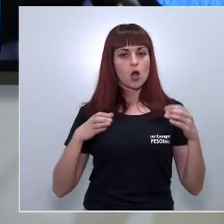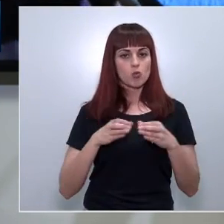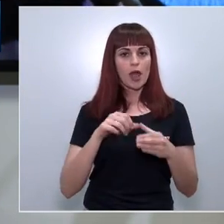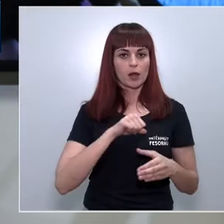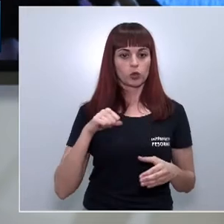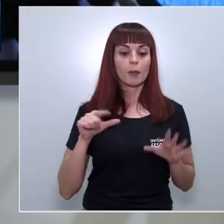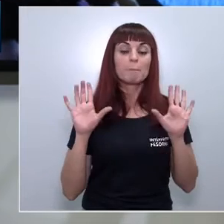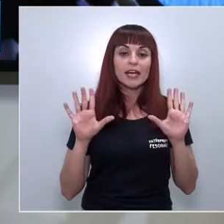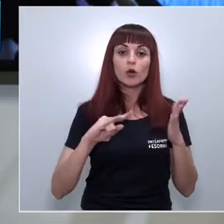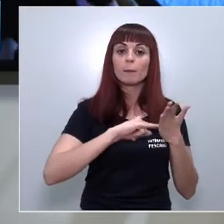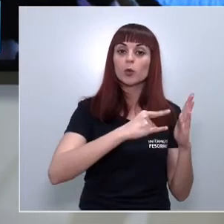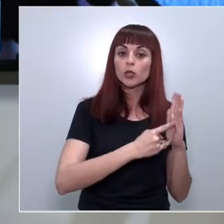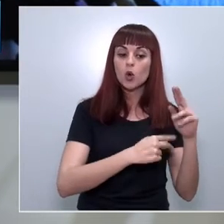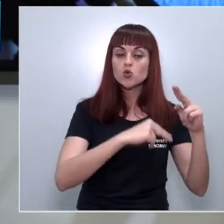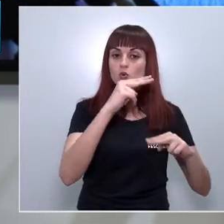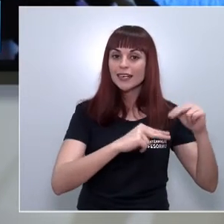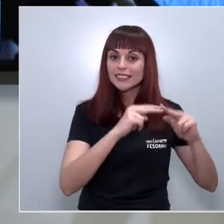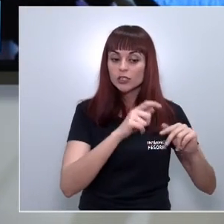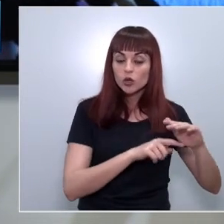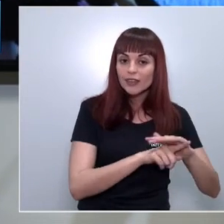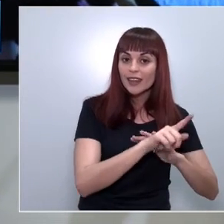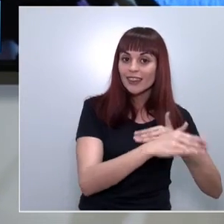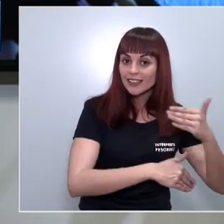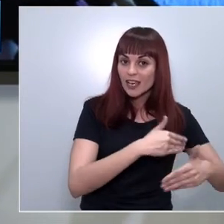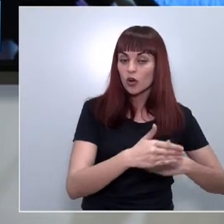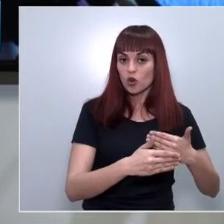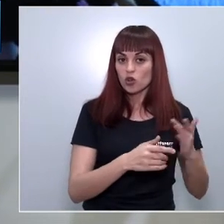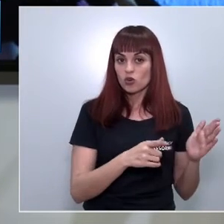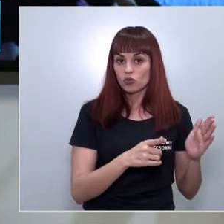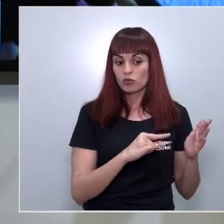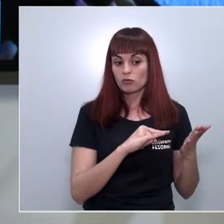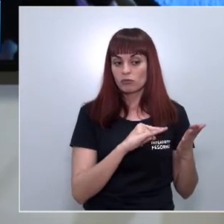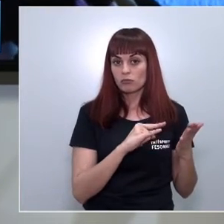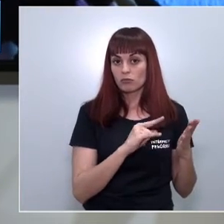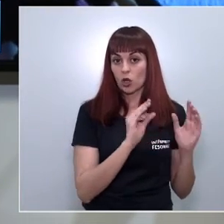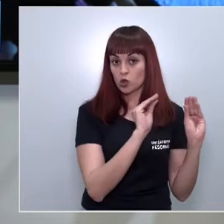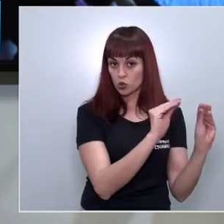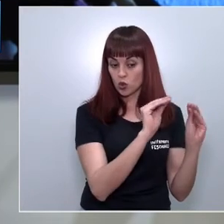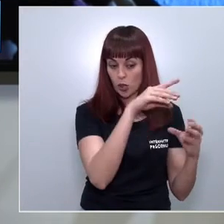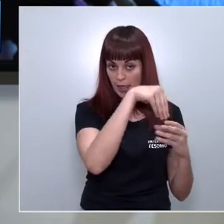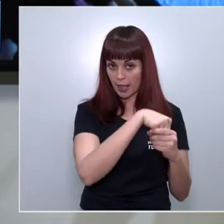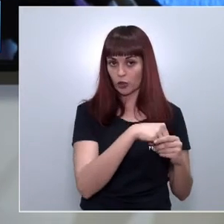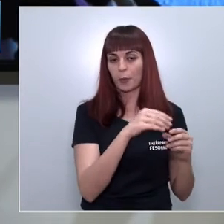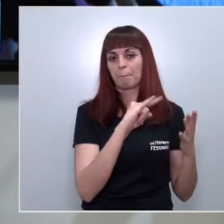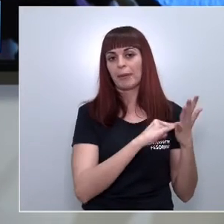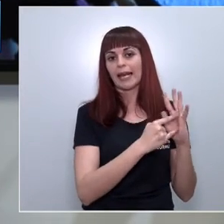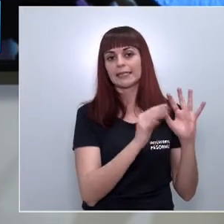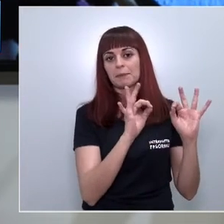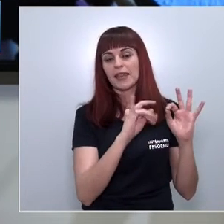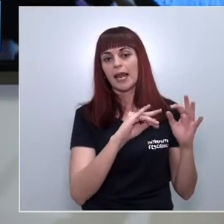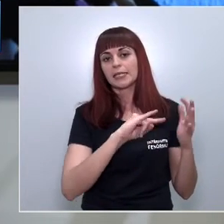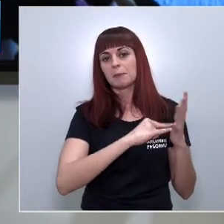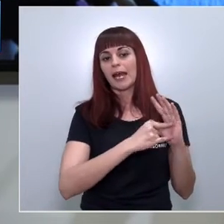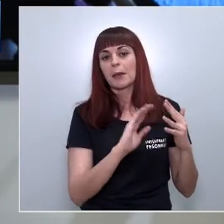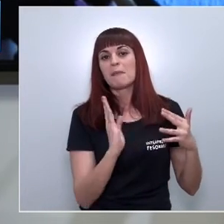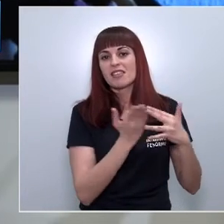pero lo que es el planamiento urbanístico de desarrollo es decir el planamiento urbanístico pormenorizado planes especiales planes parciales